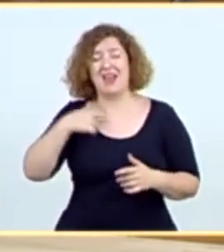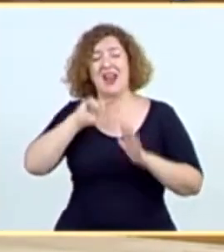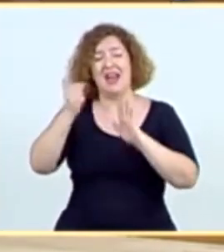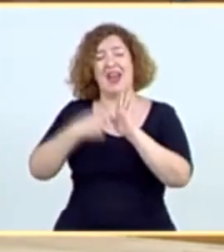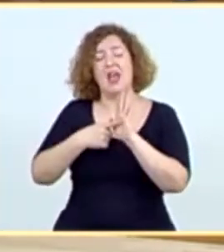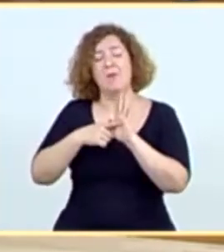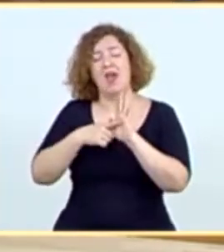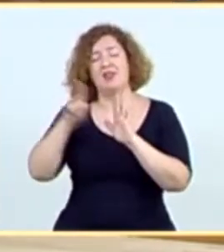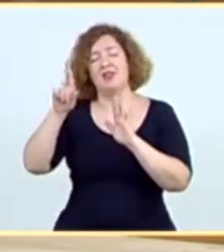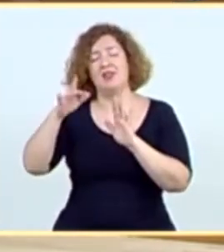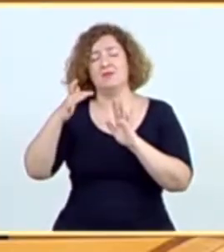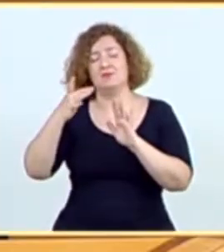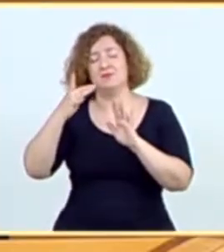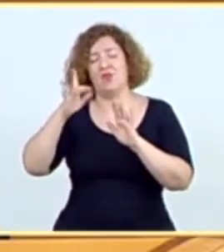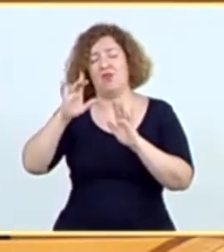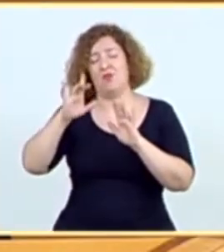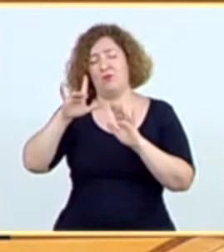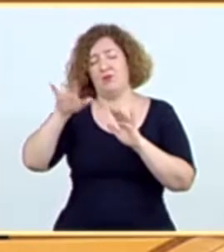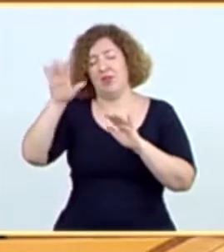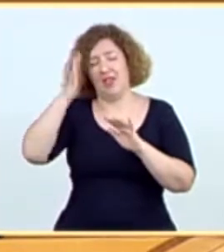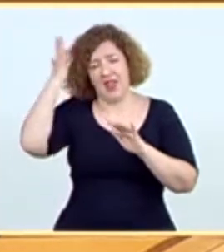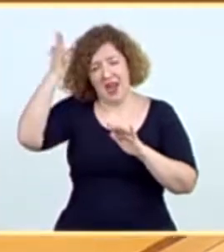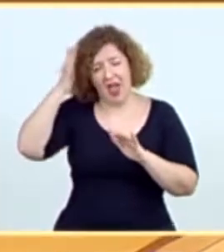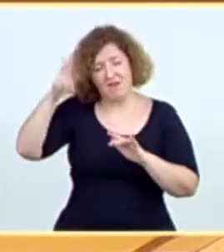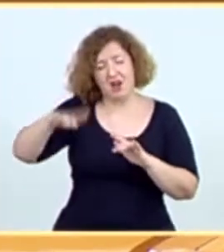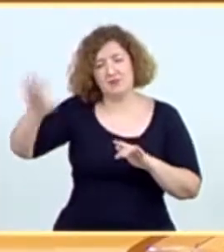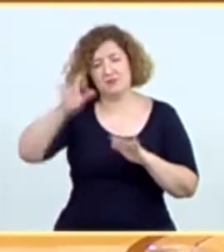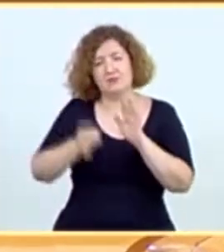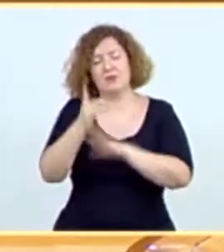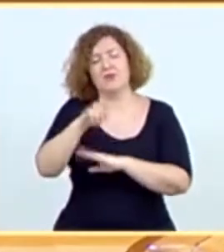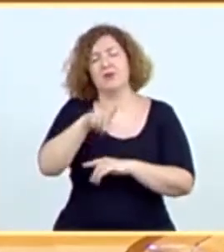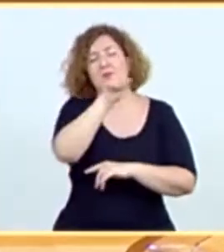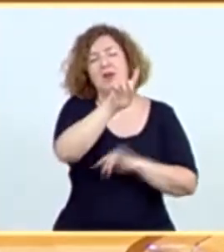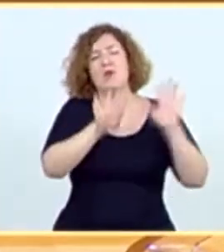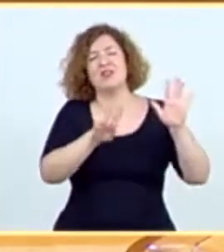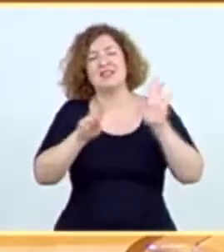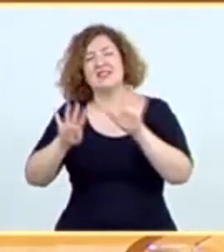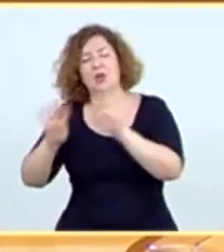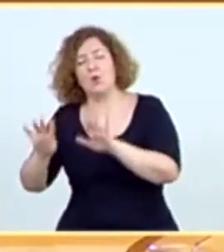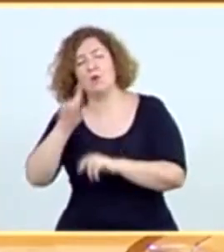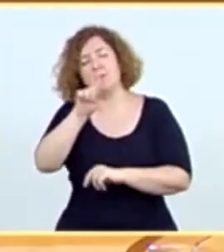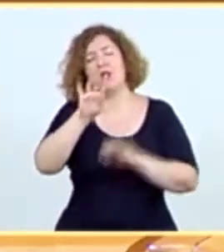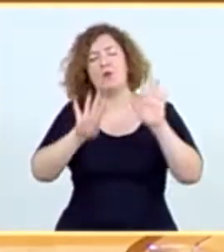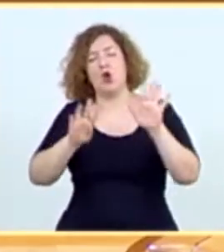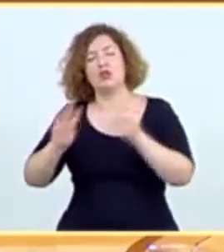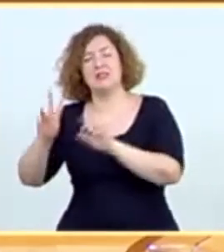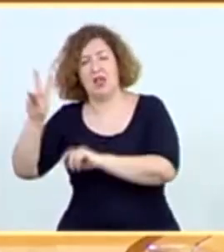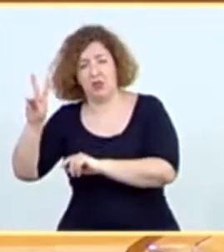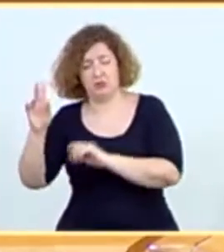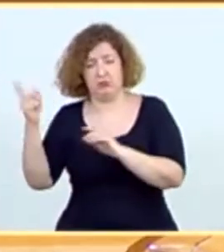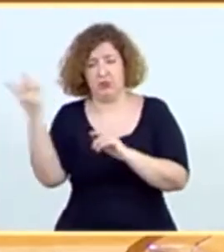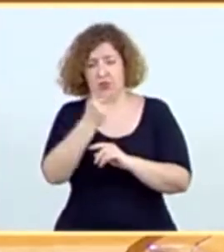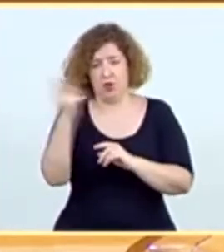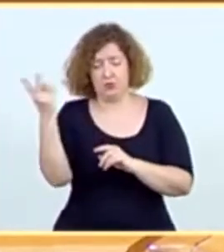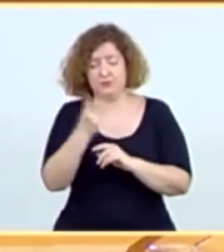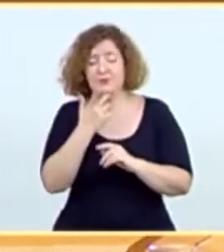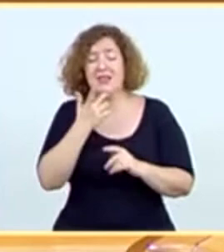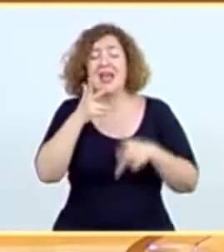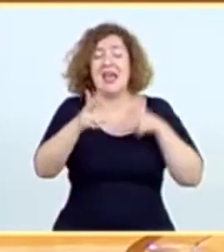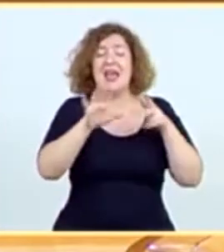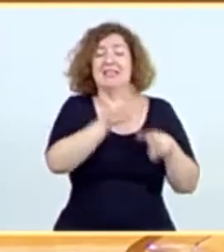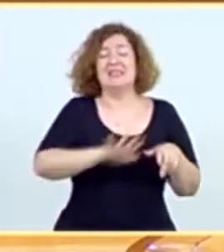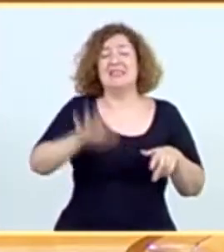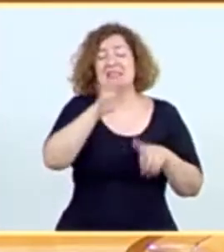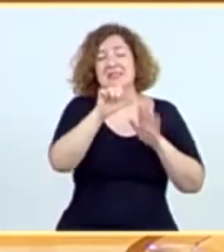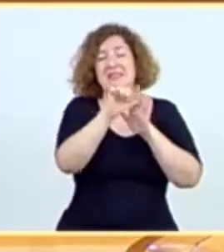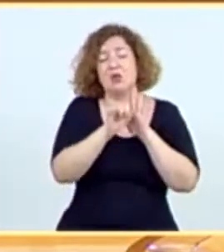son leyes orgánicas aprobadas en 1979 y 1982, respectivamente. El Estatuto de Autonomía del País Vasco fue el